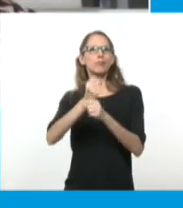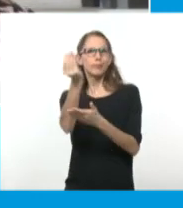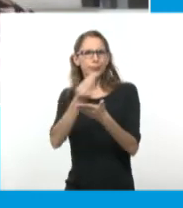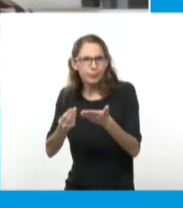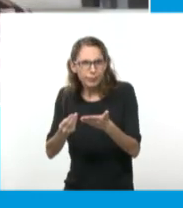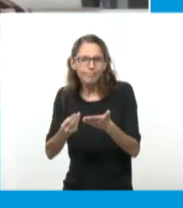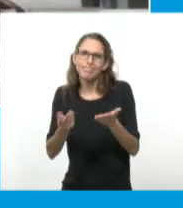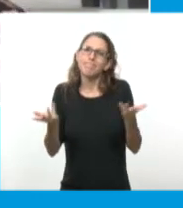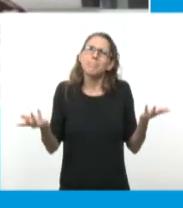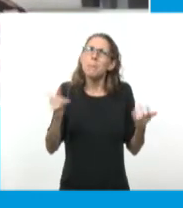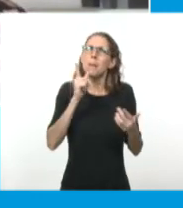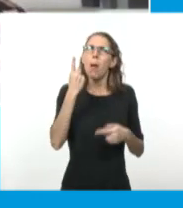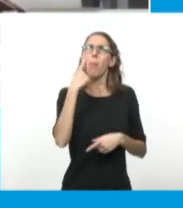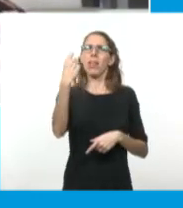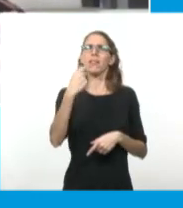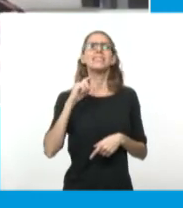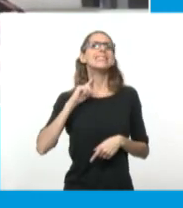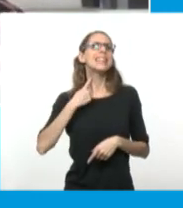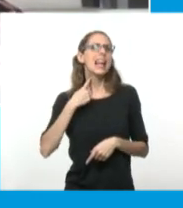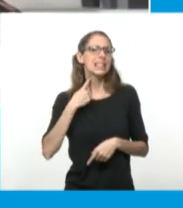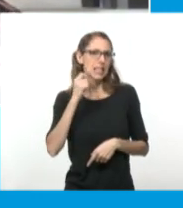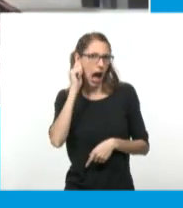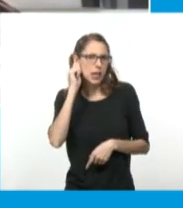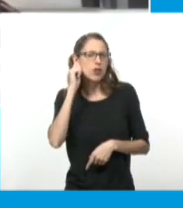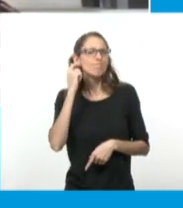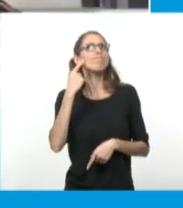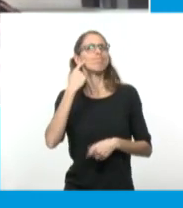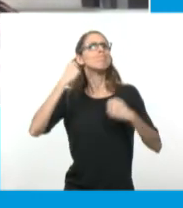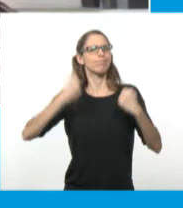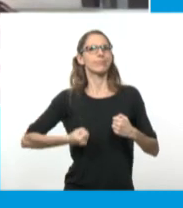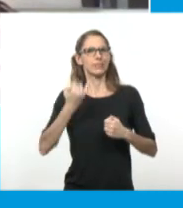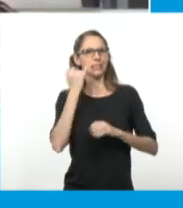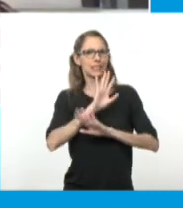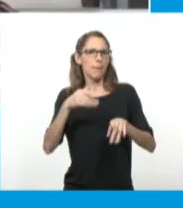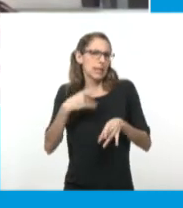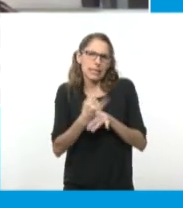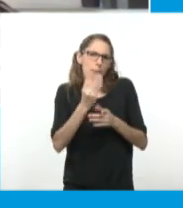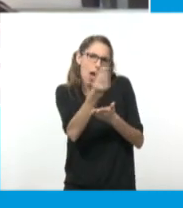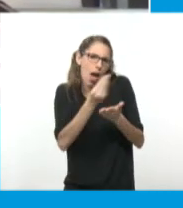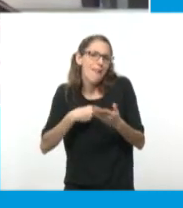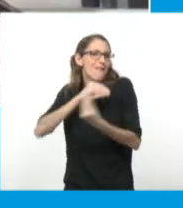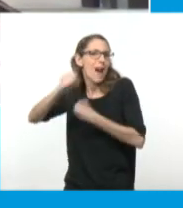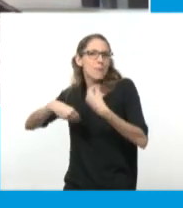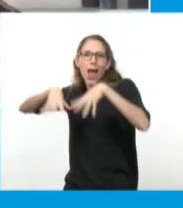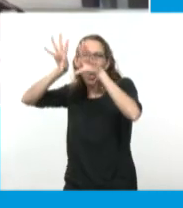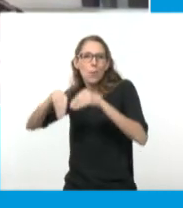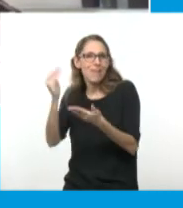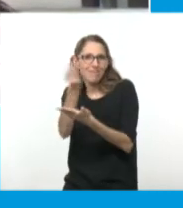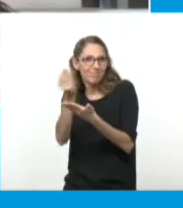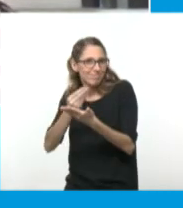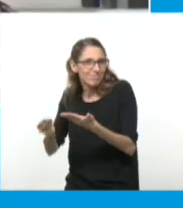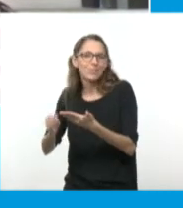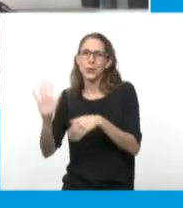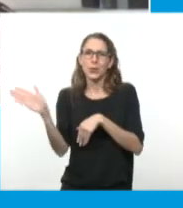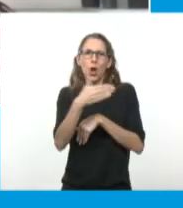Creo que lo supe a los 13 años. Siempre me gustó dibujar. Yo vengo de una familia de dibujantes y de gente que se vincula